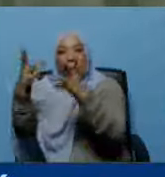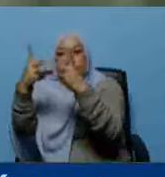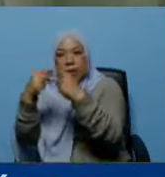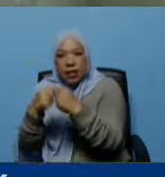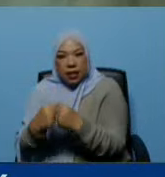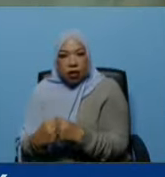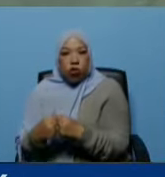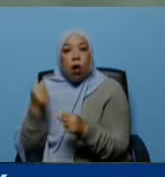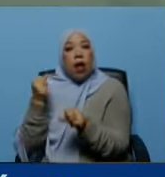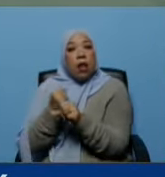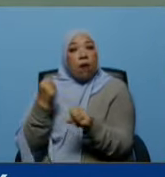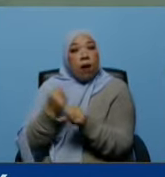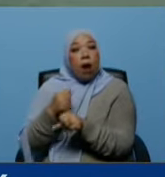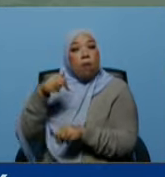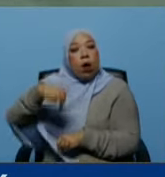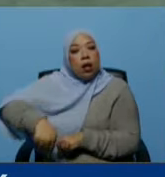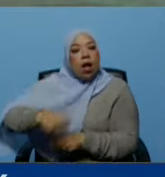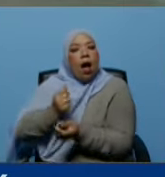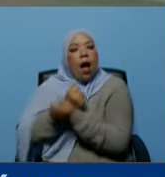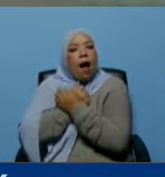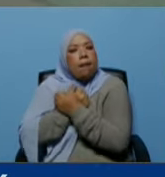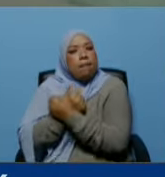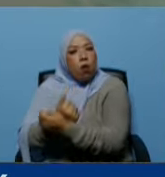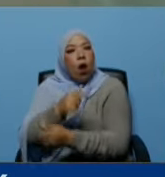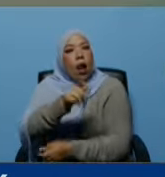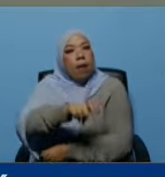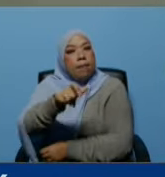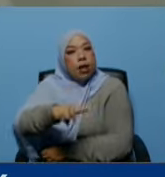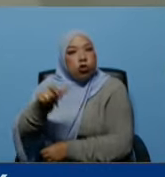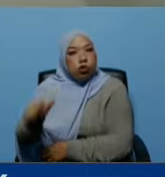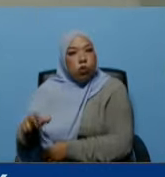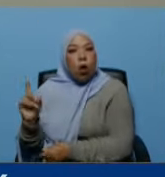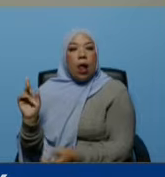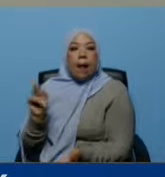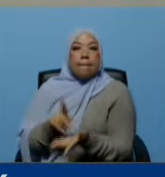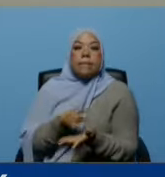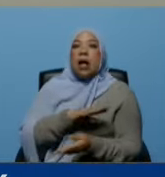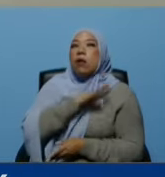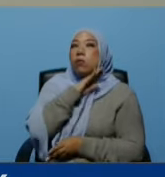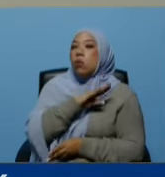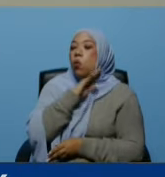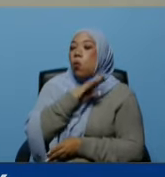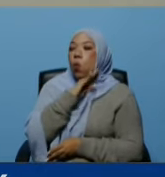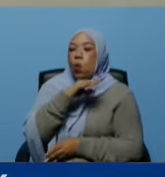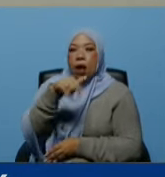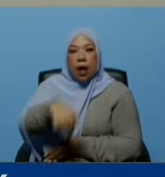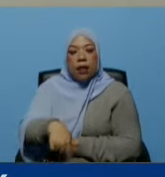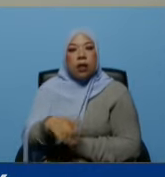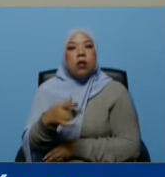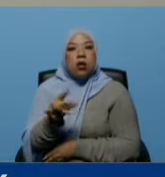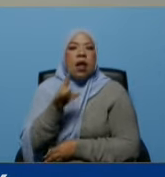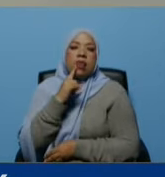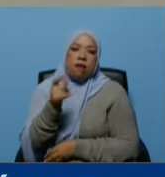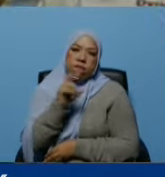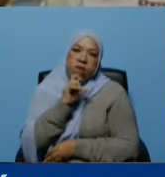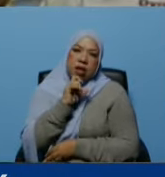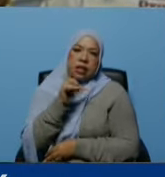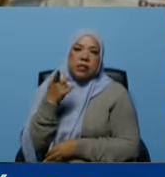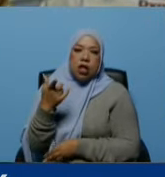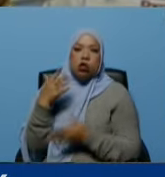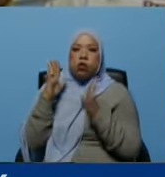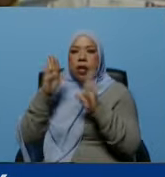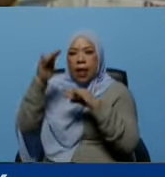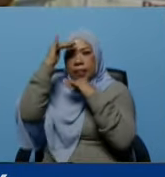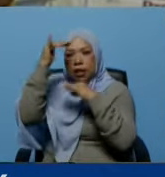trabajamos acá damos amor a todo ese personal que viene acá a verse acá con nuestros doctores ¿verdad? y aquí estamos como